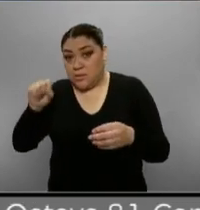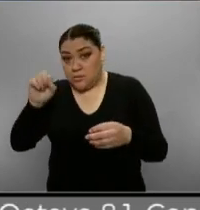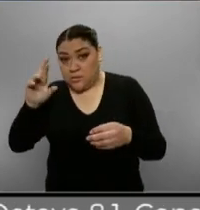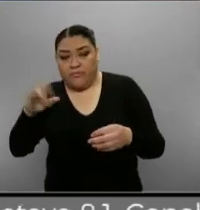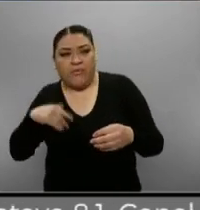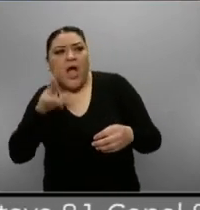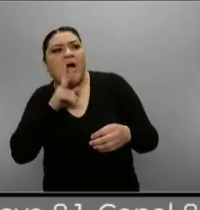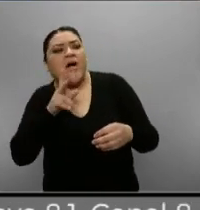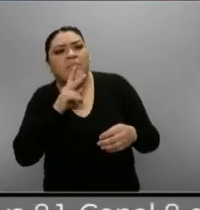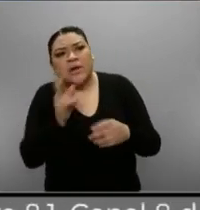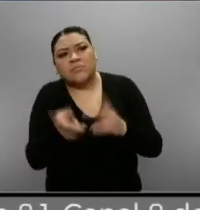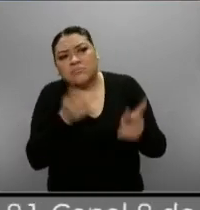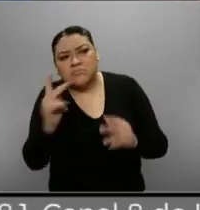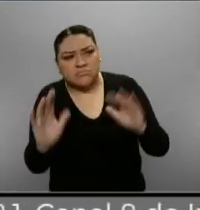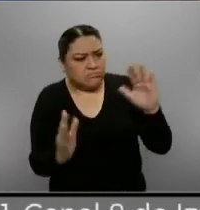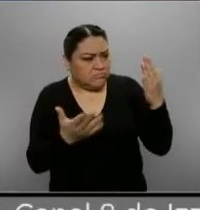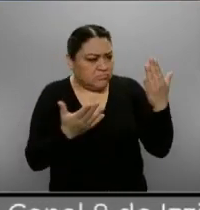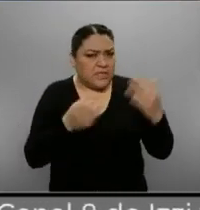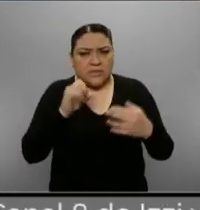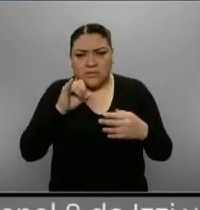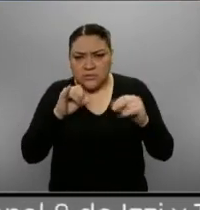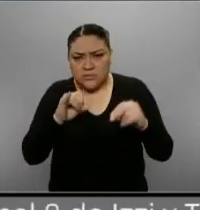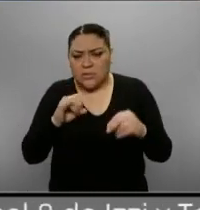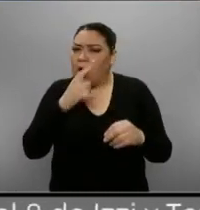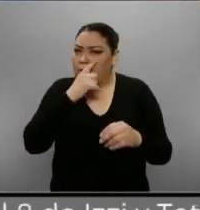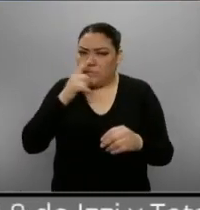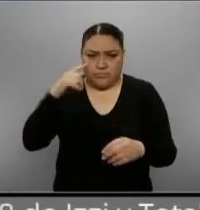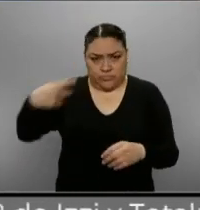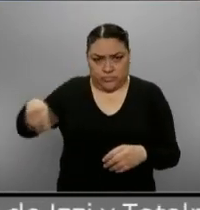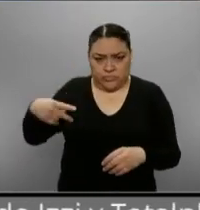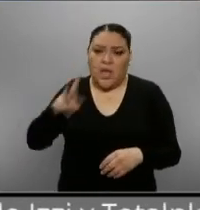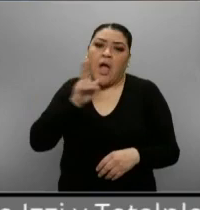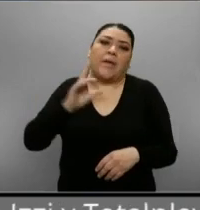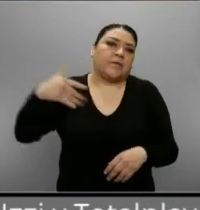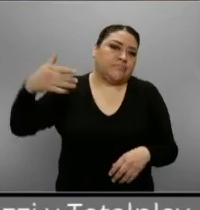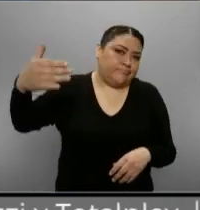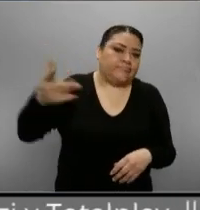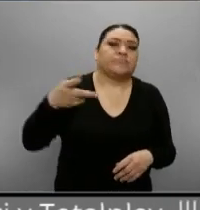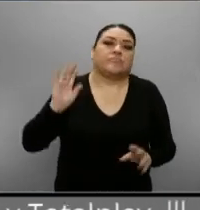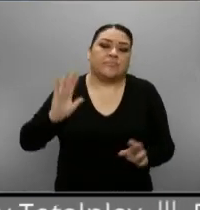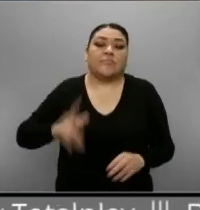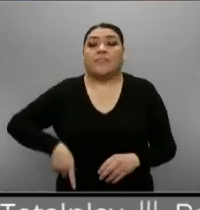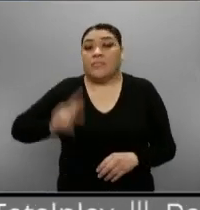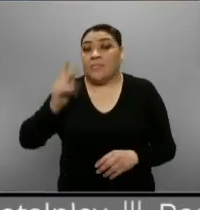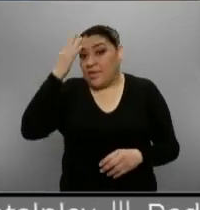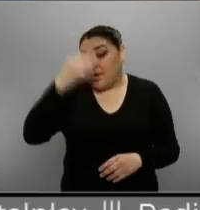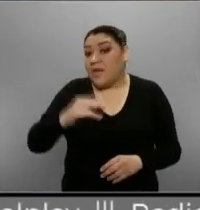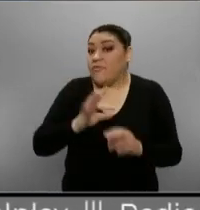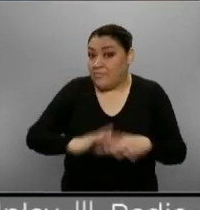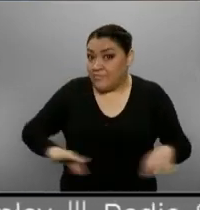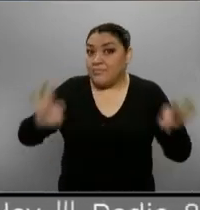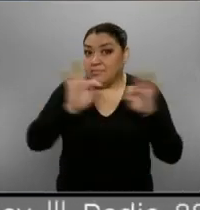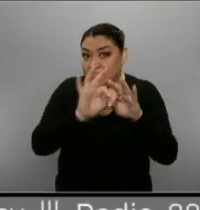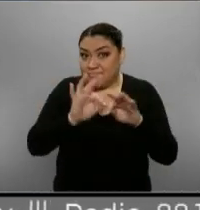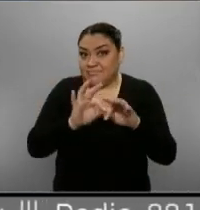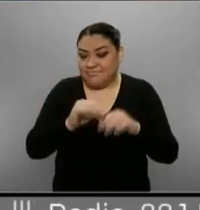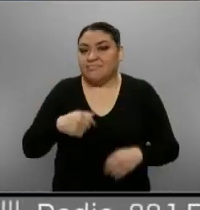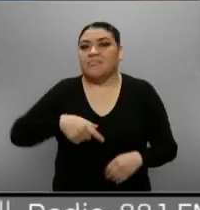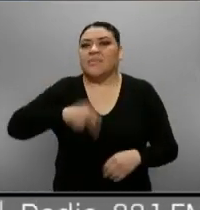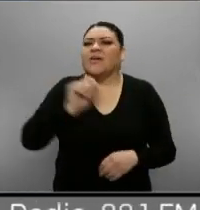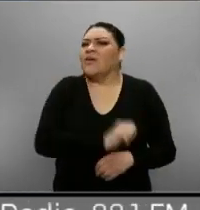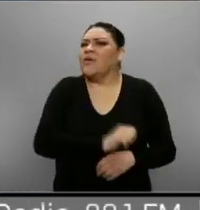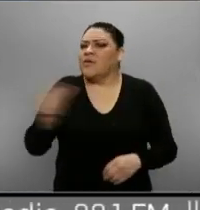carácter administrativa, ya lo veremos. Pero es una gran información. ¿Cómo es gran información, Alejandro? Cómo el